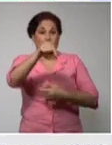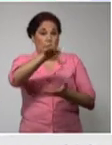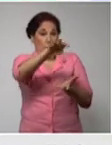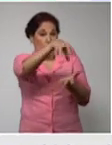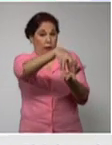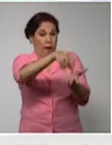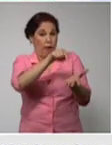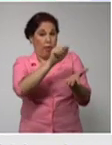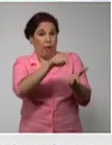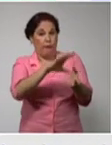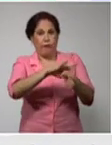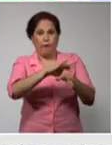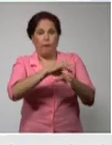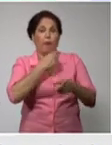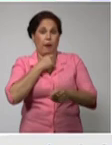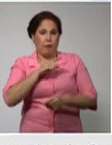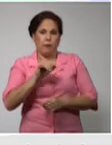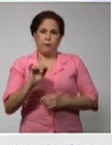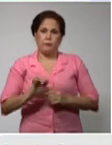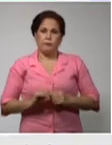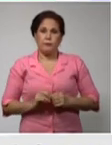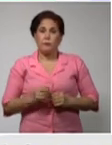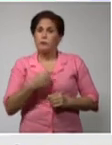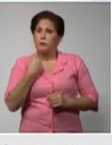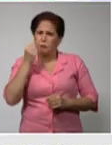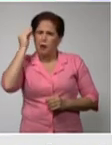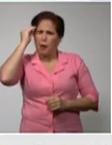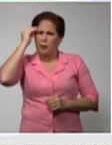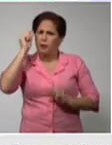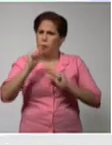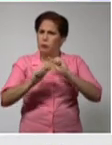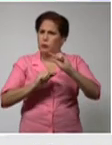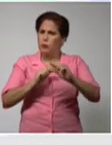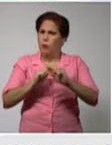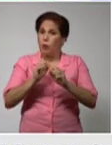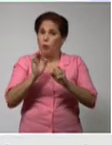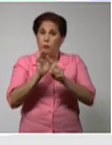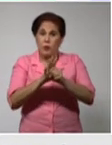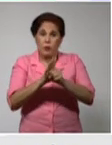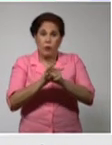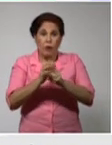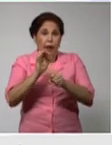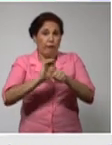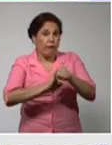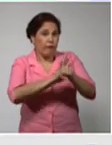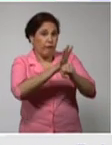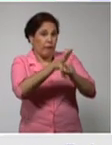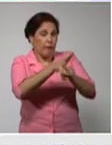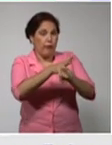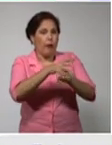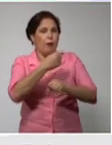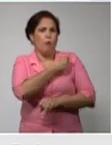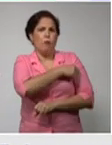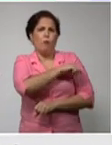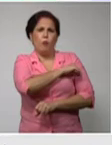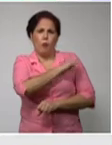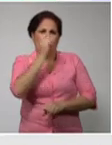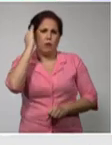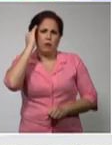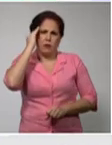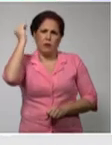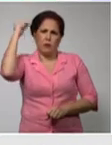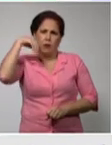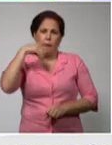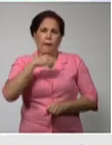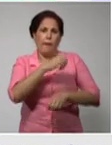como ya hemos aprendido porque además la información la damos para que la población haga